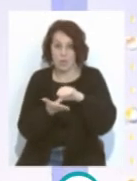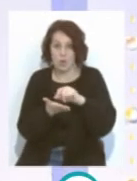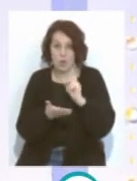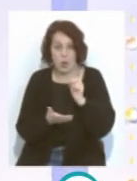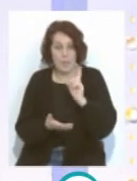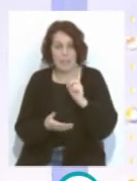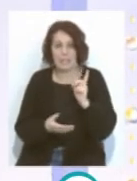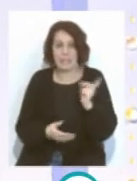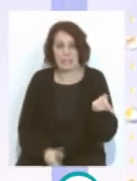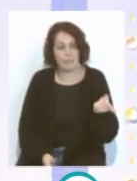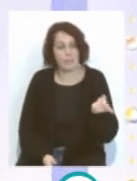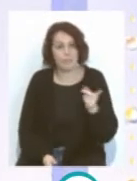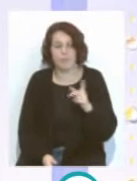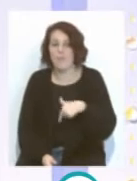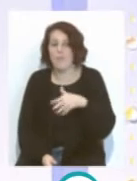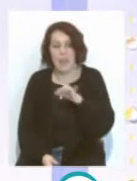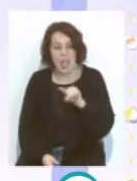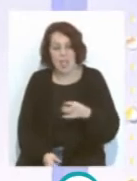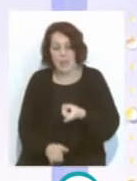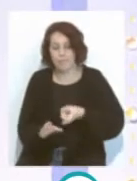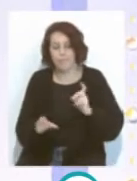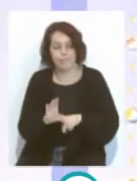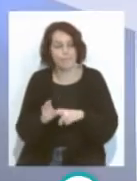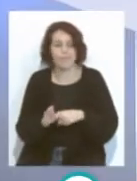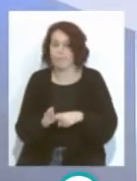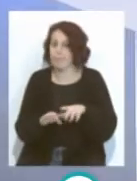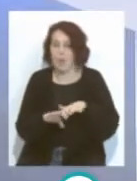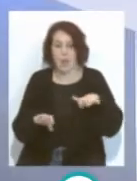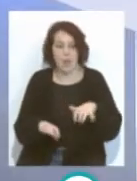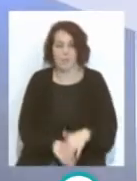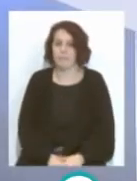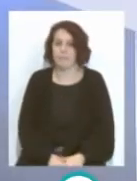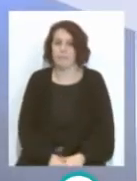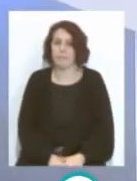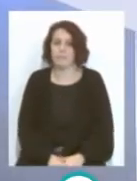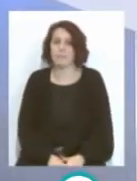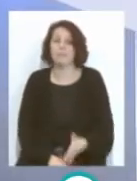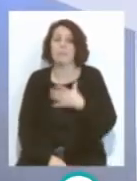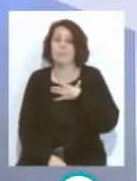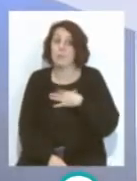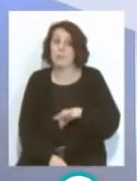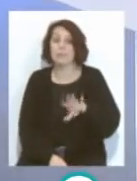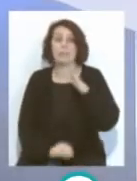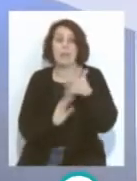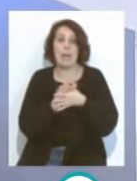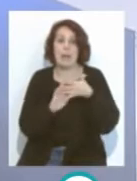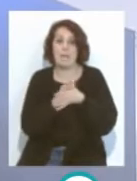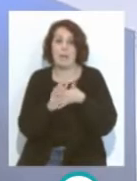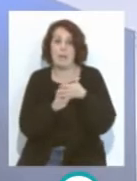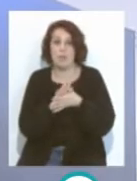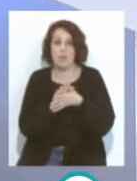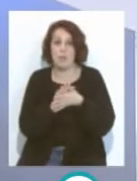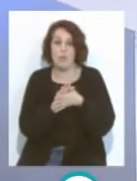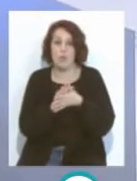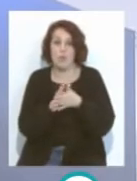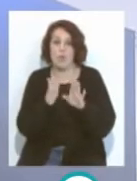sido partícipe en la mayoría de los casos en esa demarcación. Y posiblemente, está hablando del doble